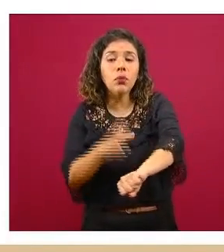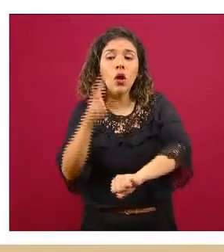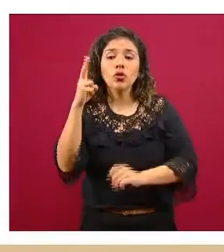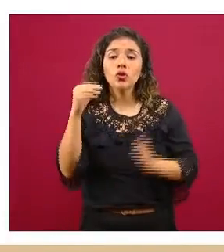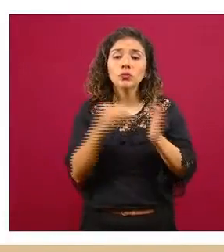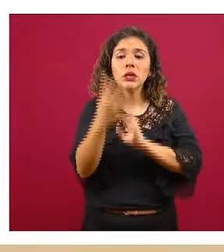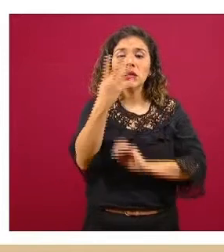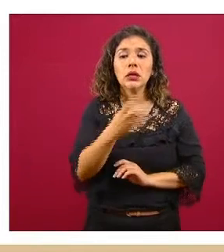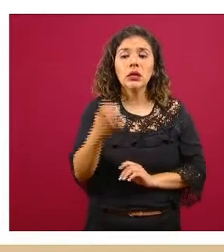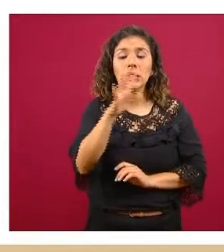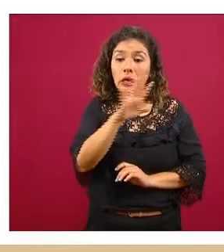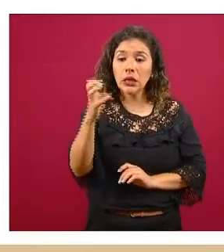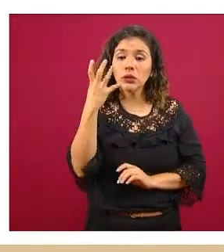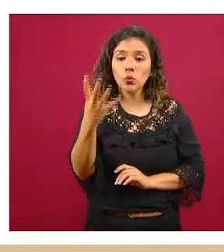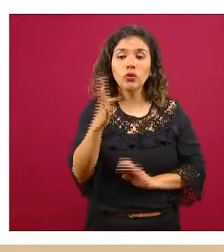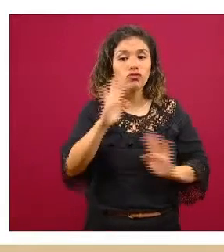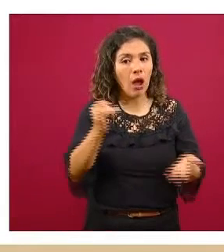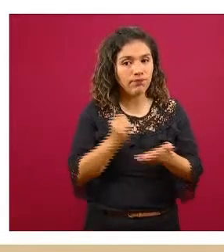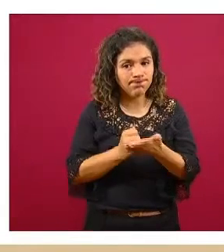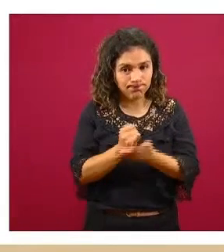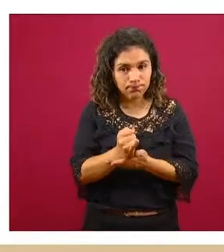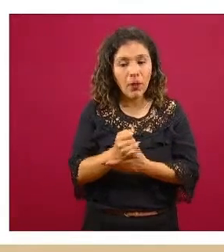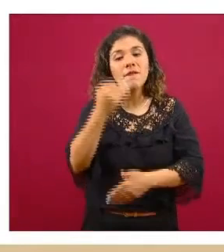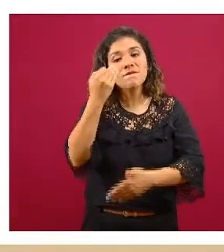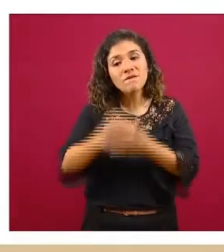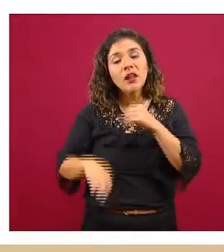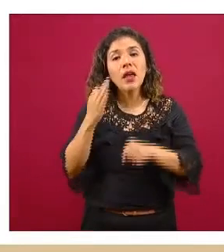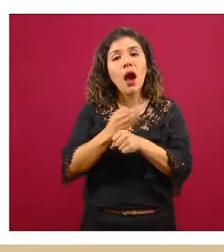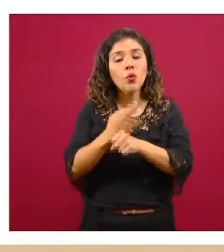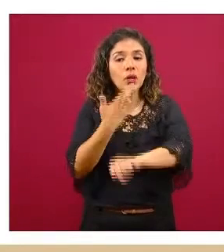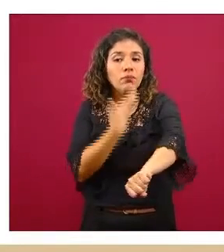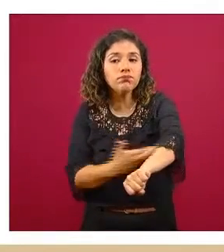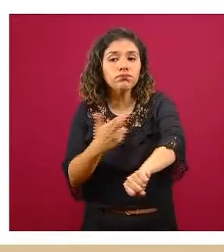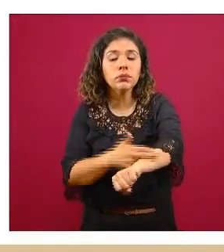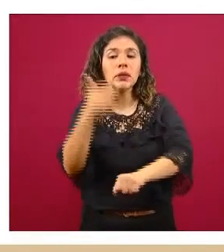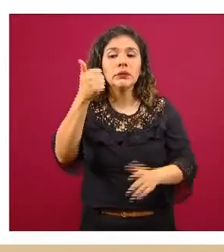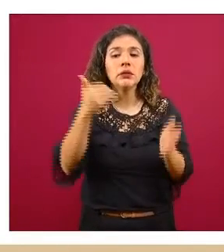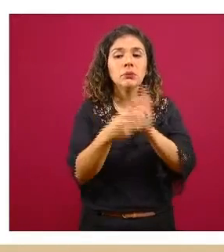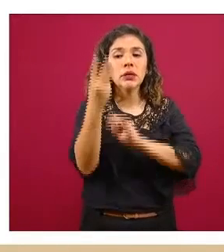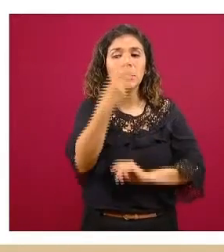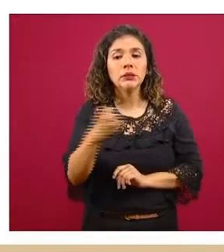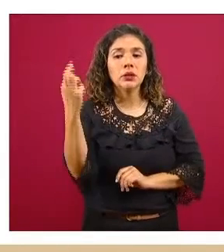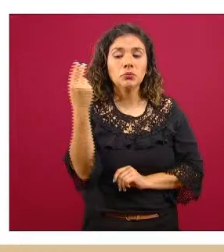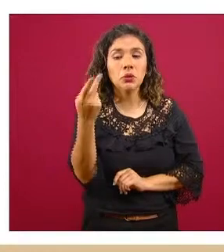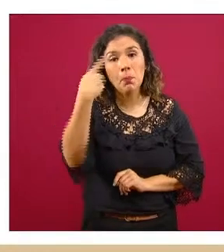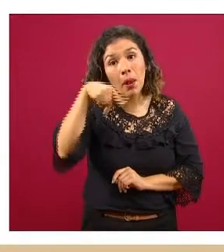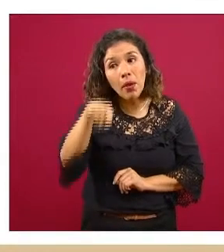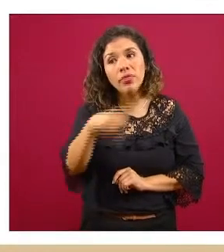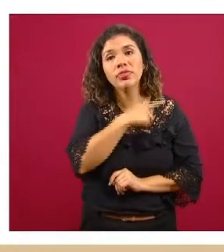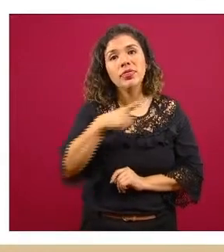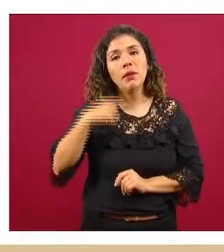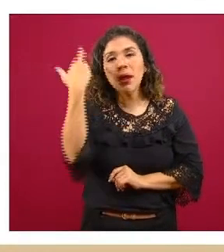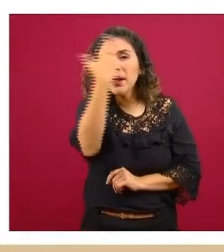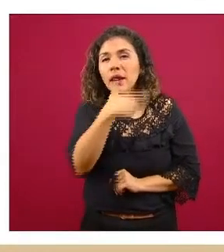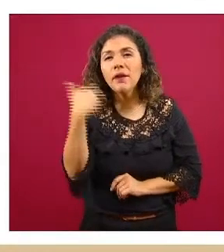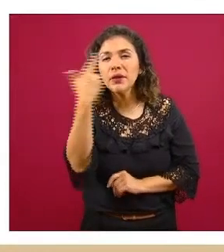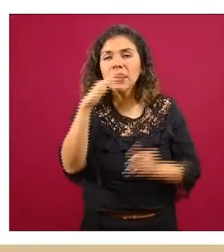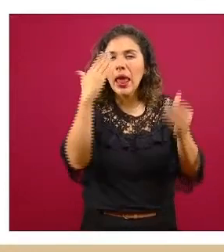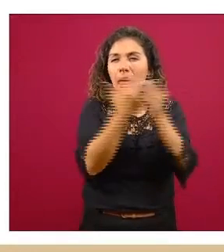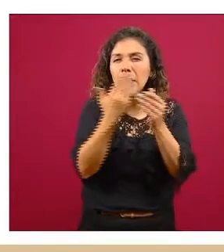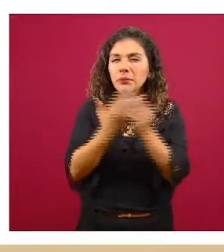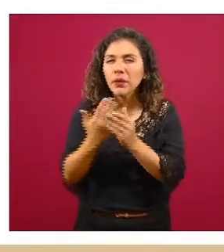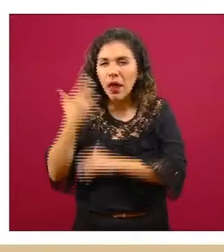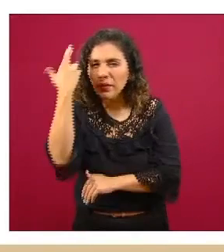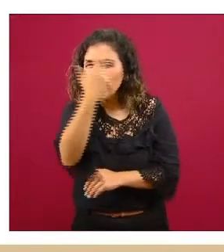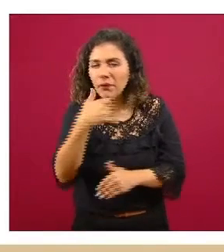dictaminadas y 6 mil 325 que aún siguen en el proceso pero donde se tiene que revisar el expediente se tiene que revisar